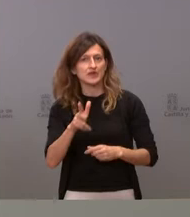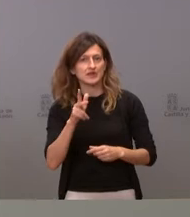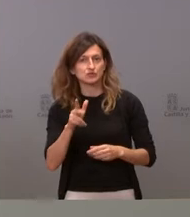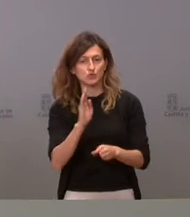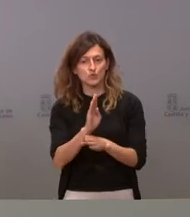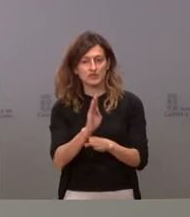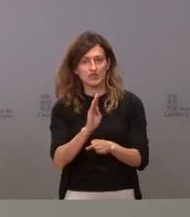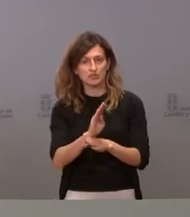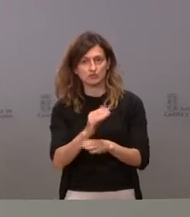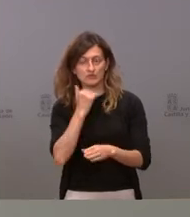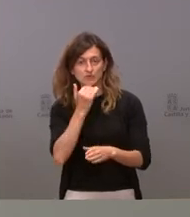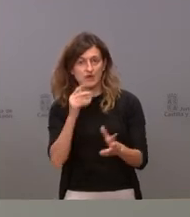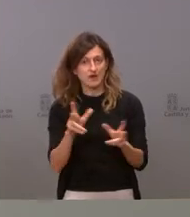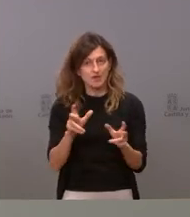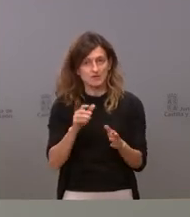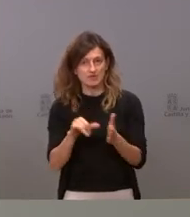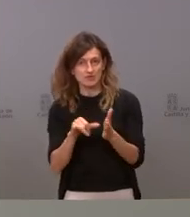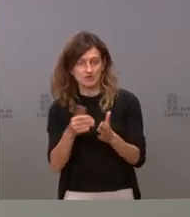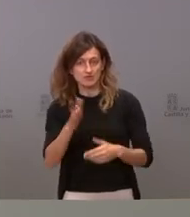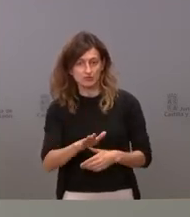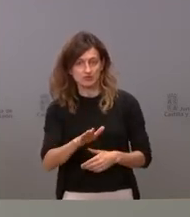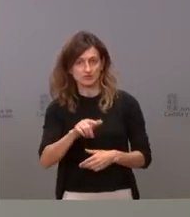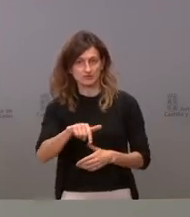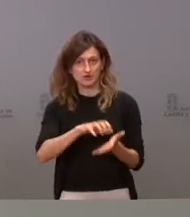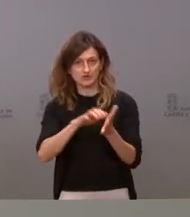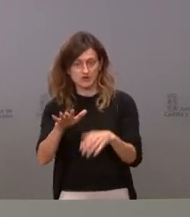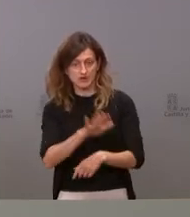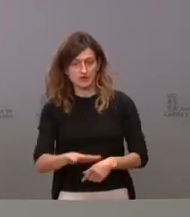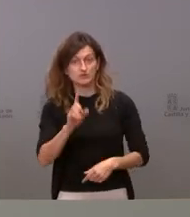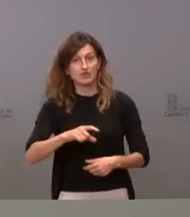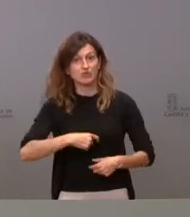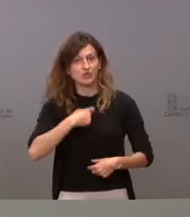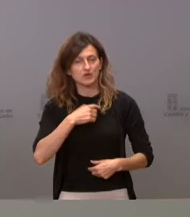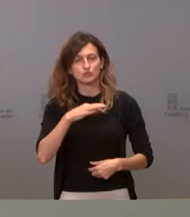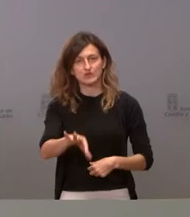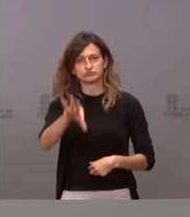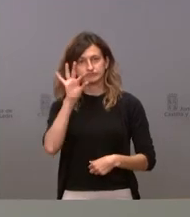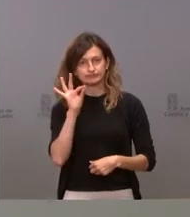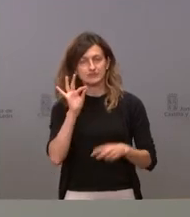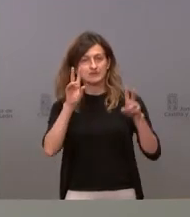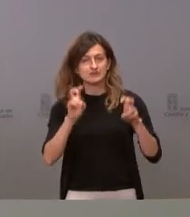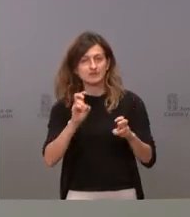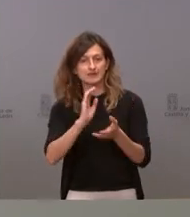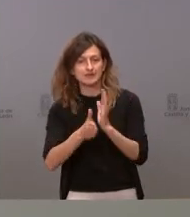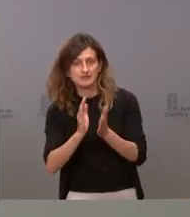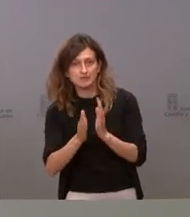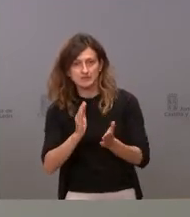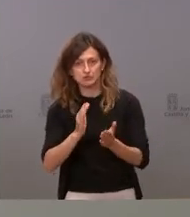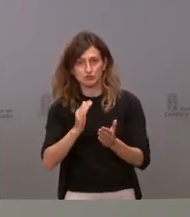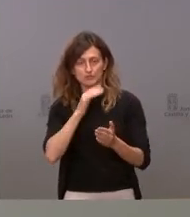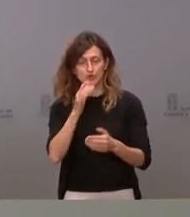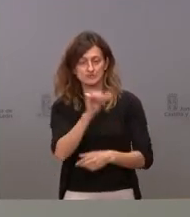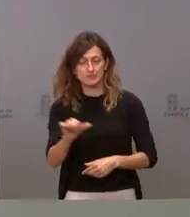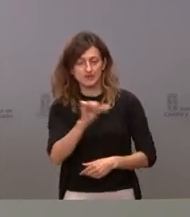paliativos en nuestra comunidad, así como regulará las decisiones que los ciudadanos podrán tomar sobre el tratamiento a recibir en las últimas